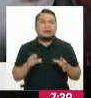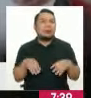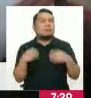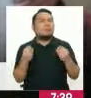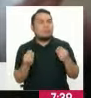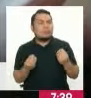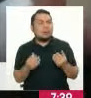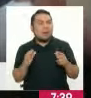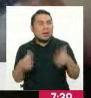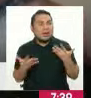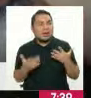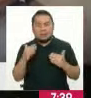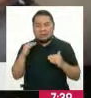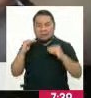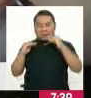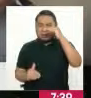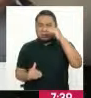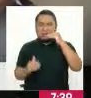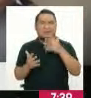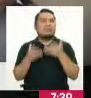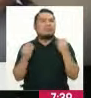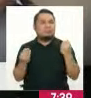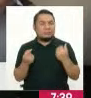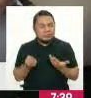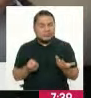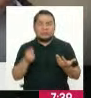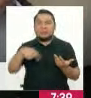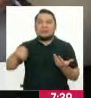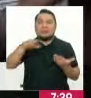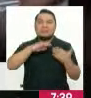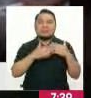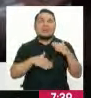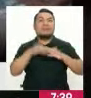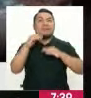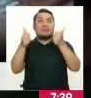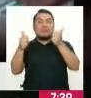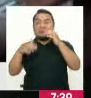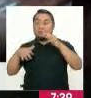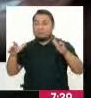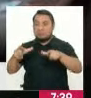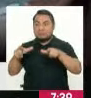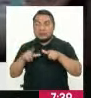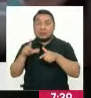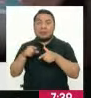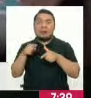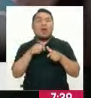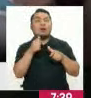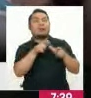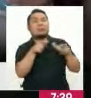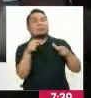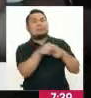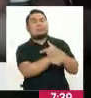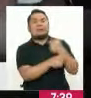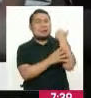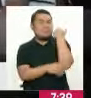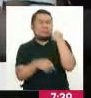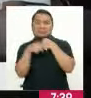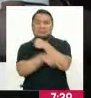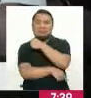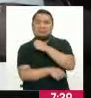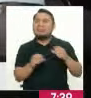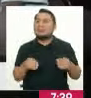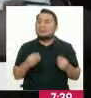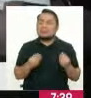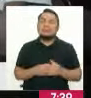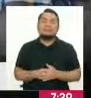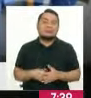existen esas brechas tan extremas de población que prácticamente vive en condiciones infrahumanas? Sí, la